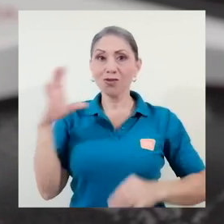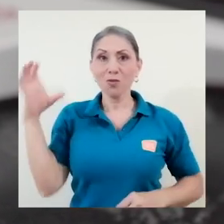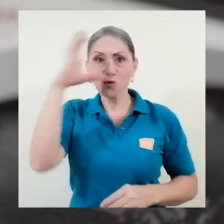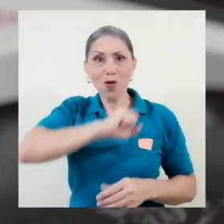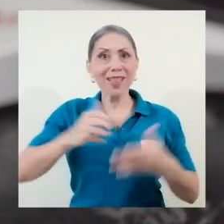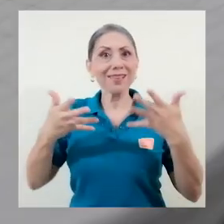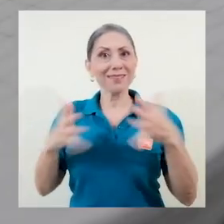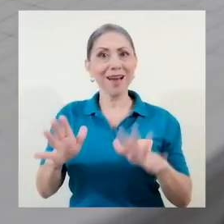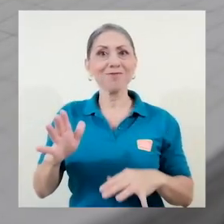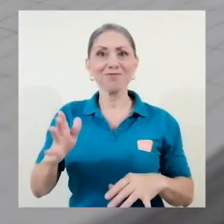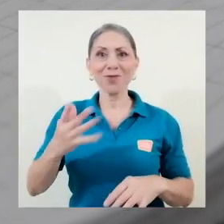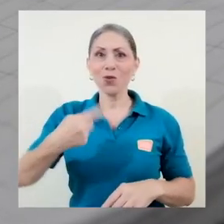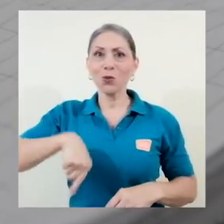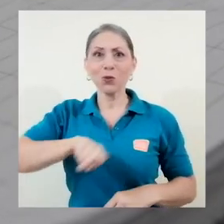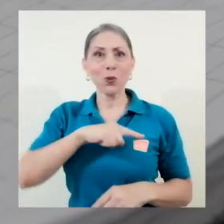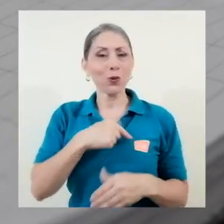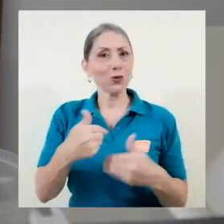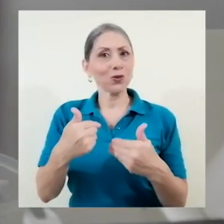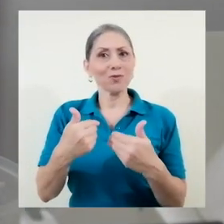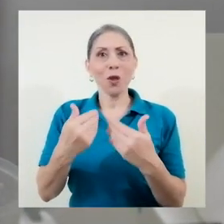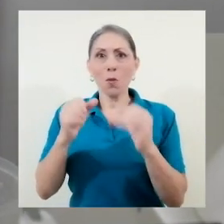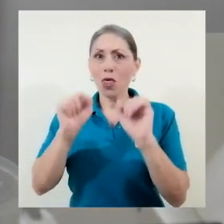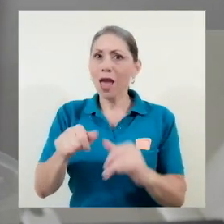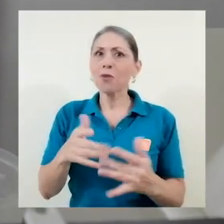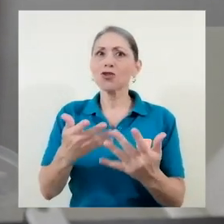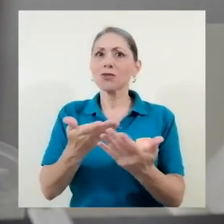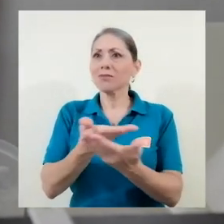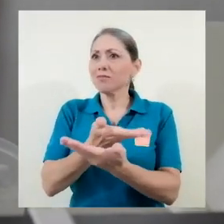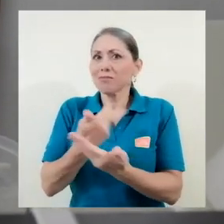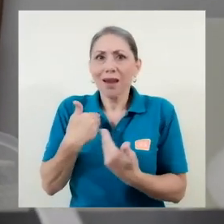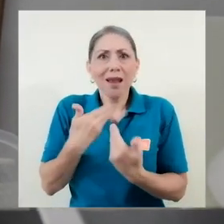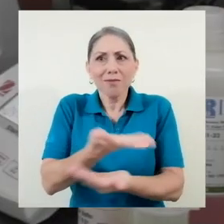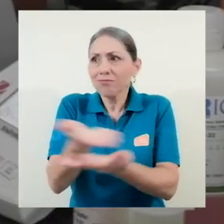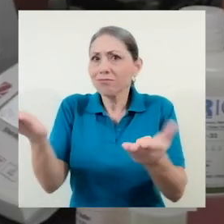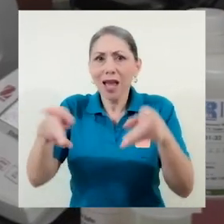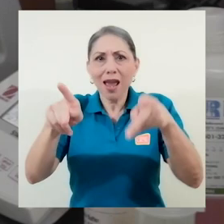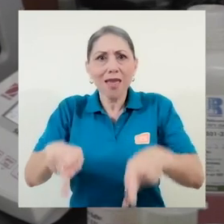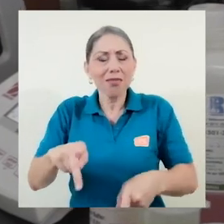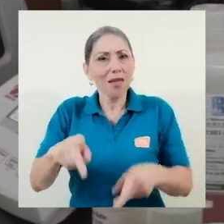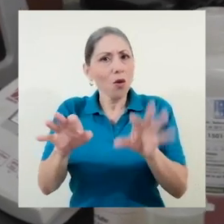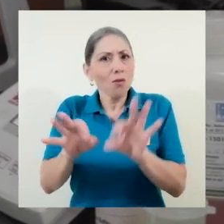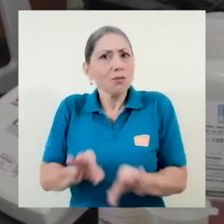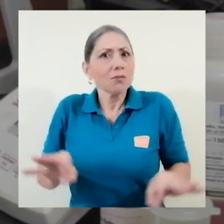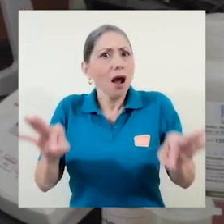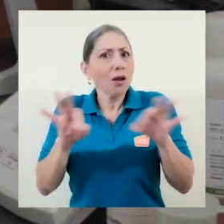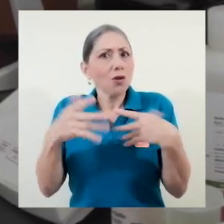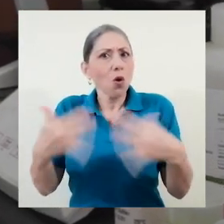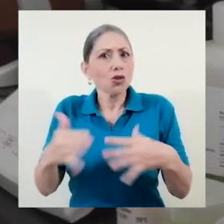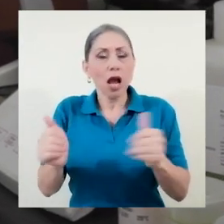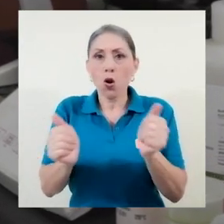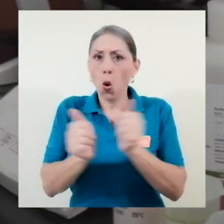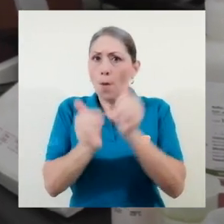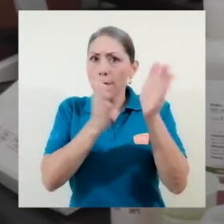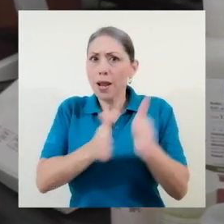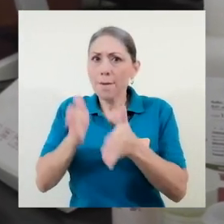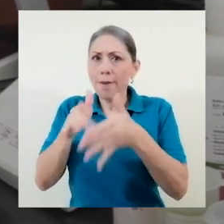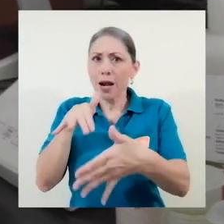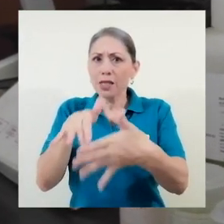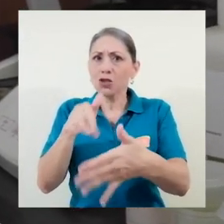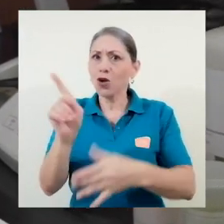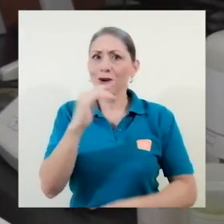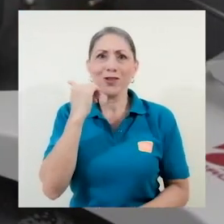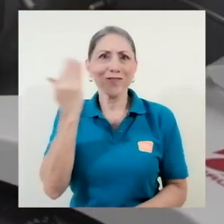dimos cuenta teníamos ya acceso a esta gente, gente muy valiosa, con una preparación que no es fácil de encontrar,